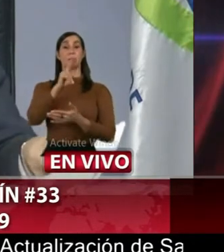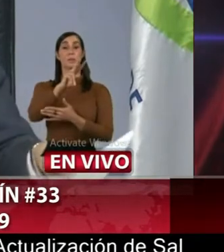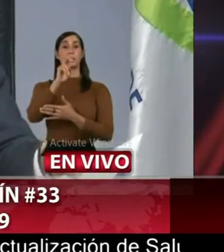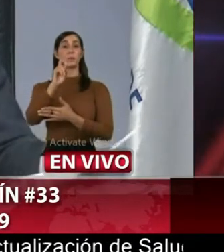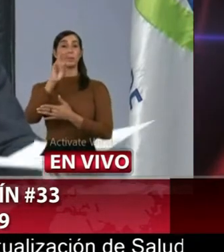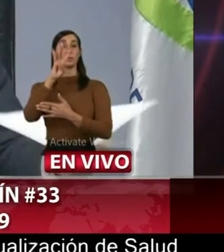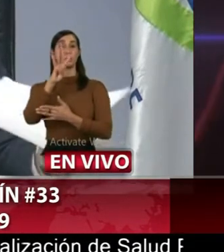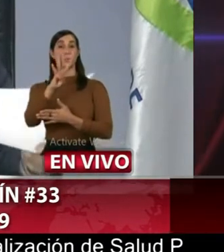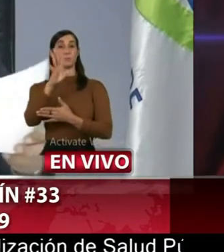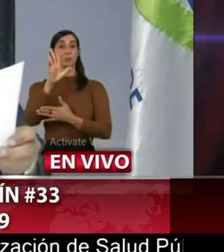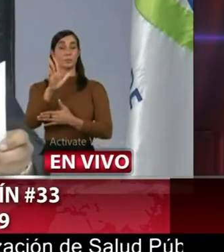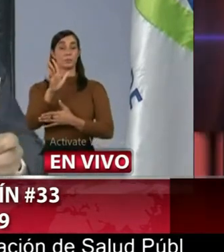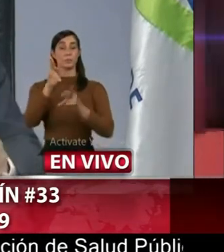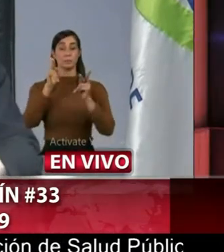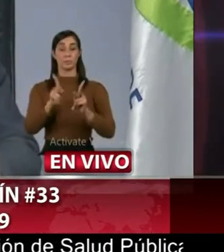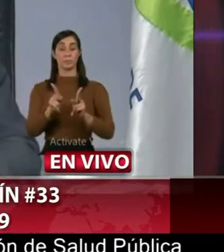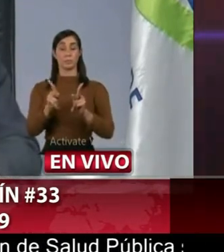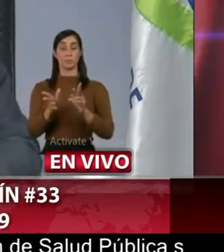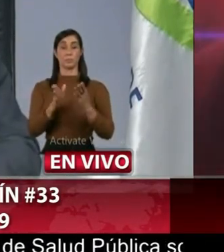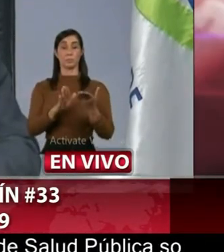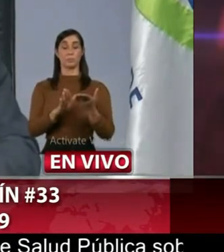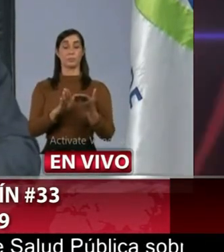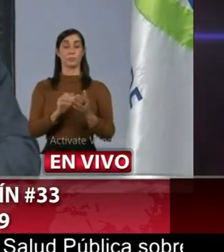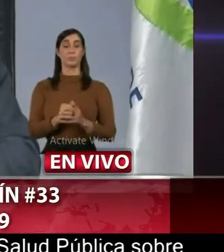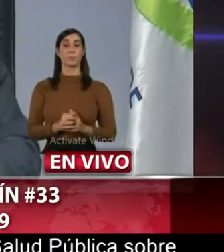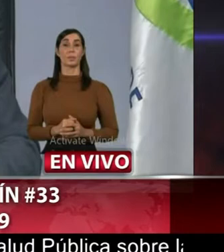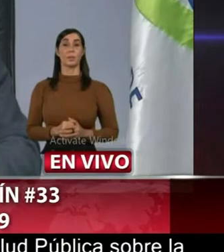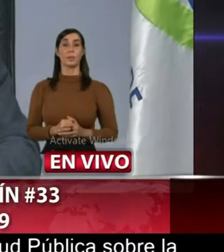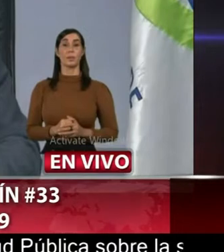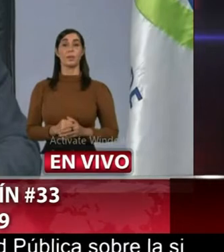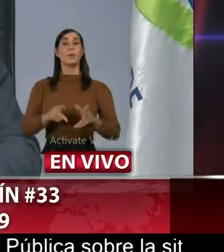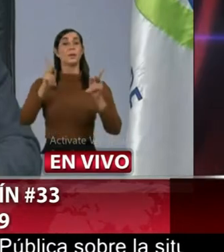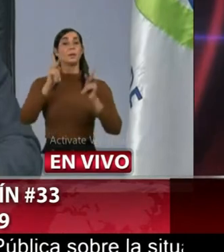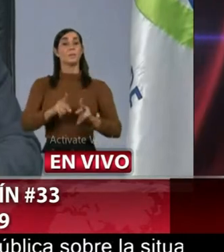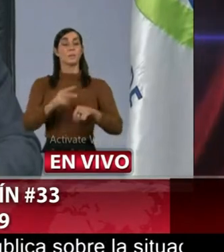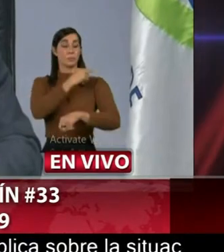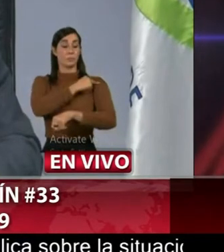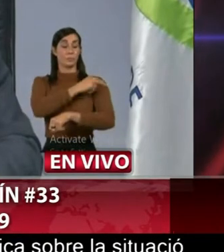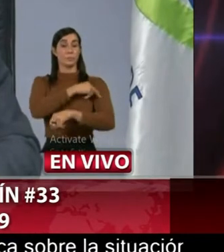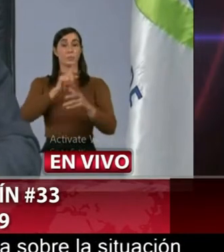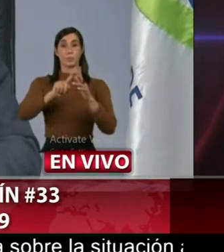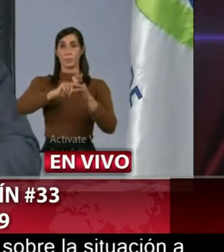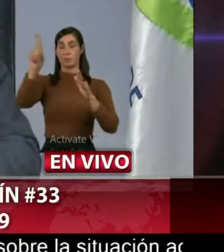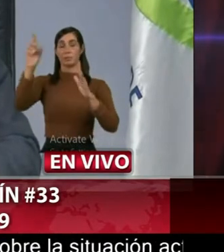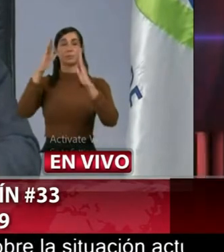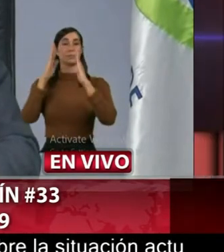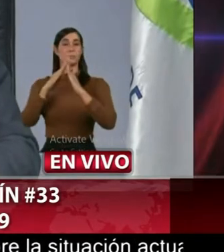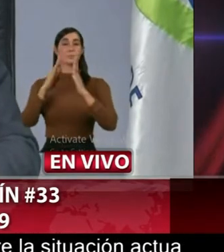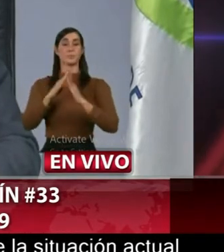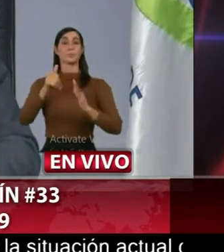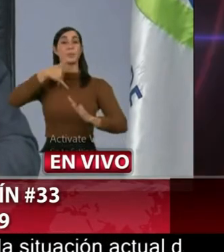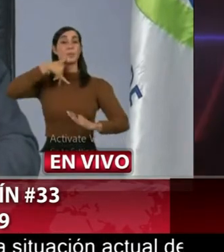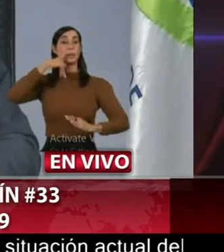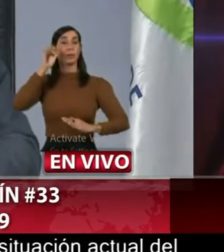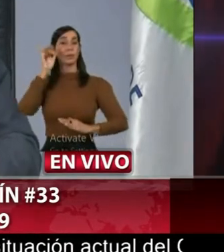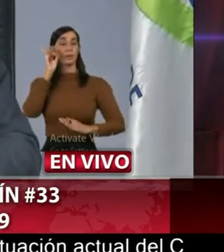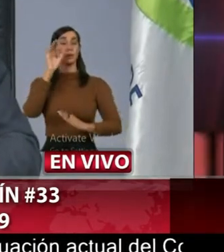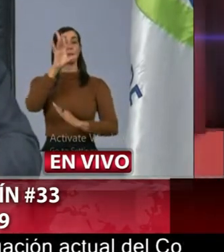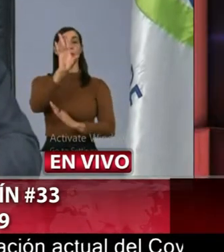245. El número de alta otorgada en el día de ayer fue de 70